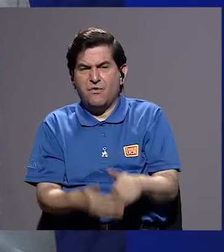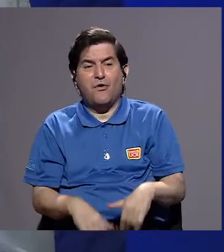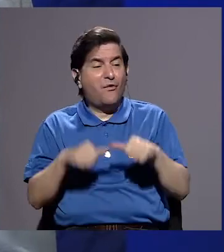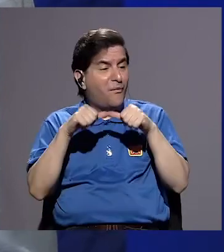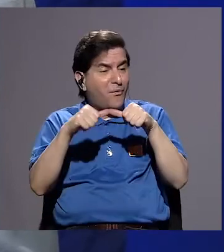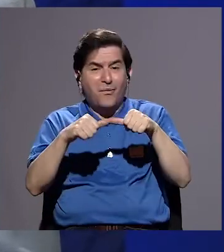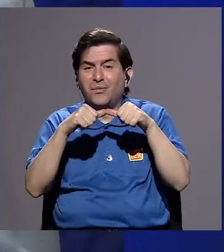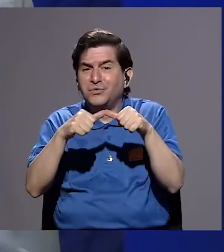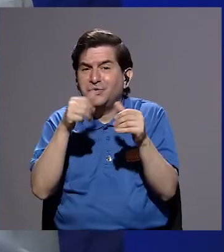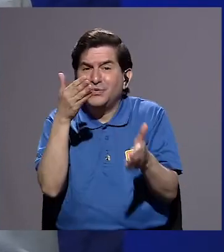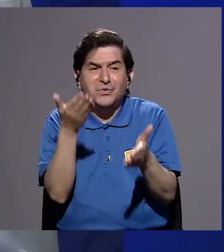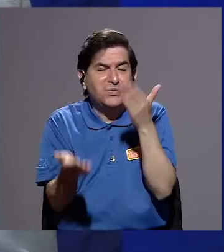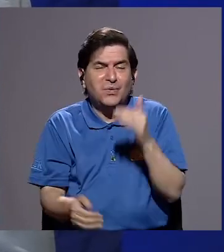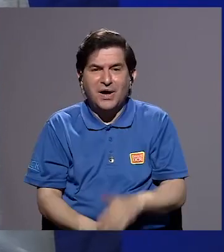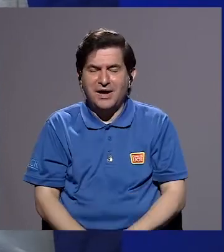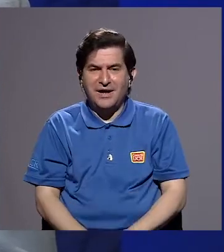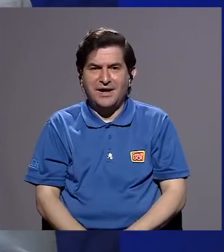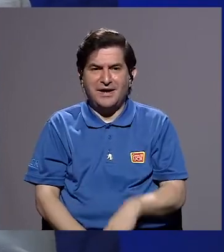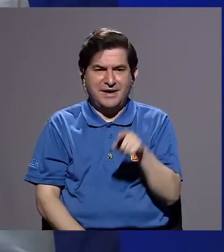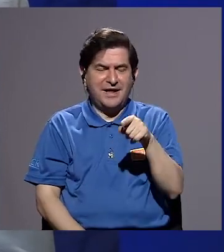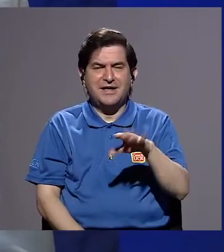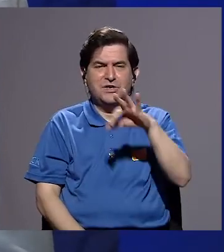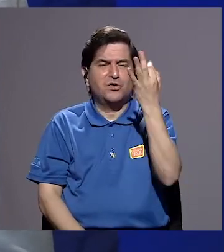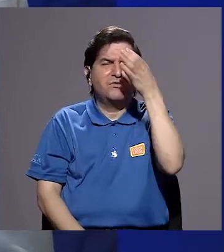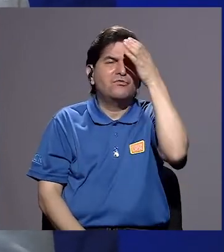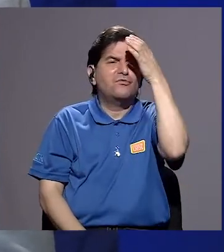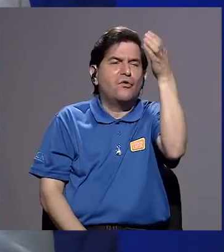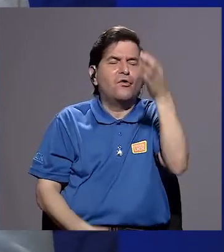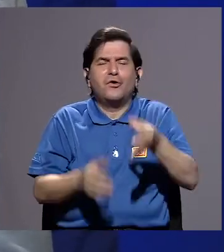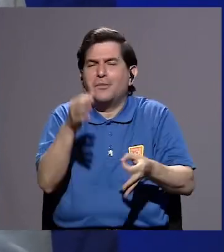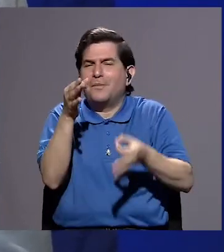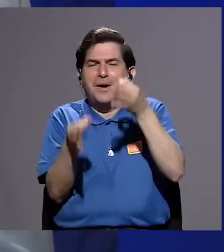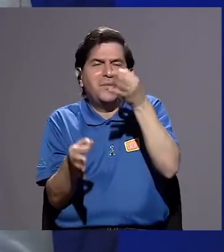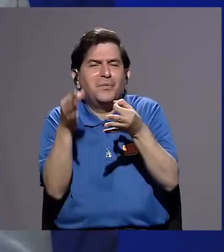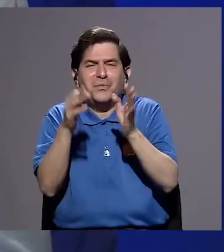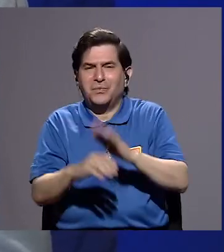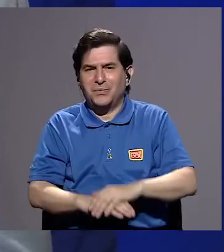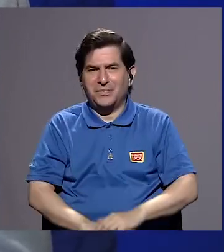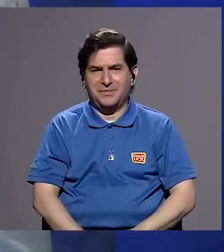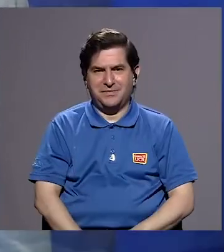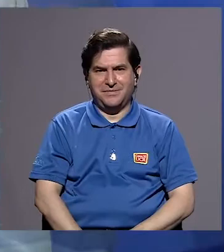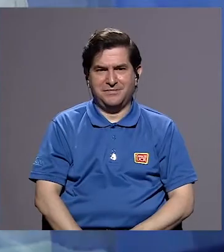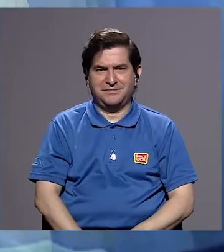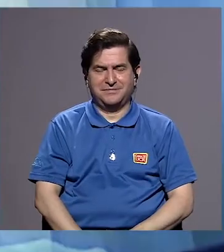persisten estos a nivel cultural, jurídico?